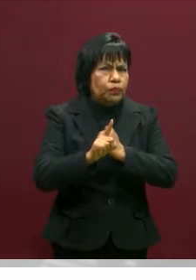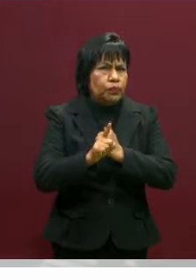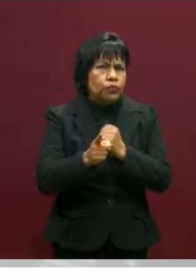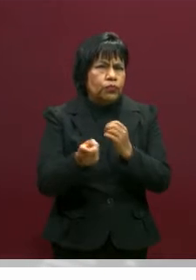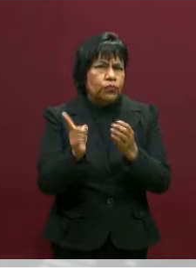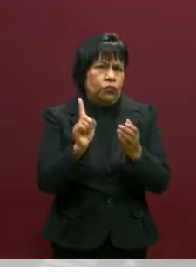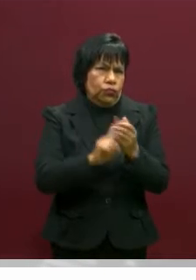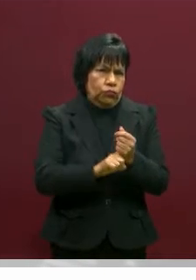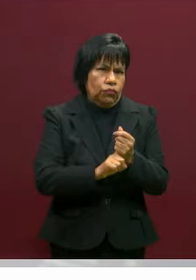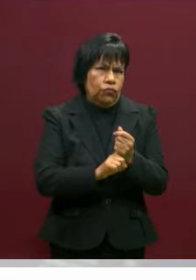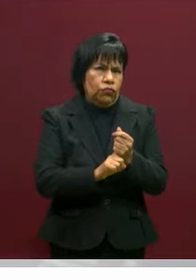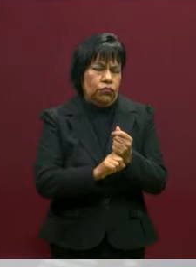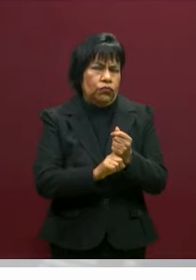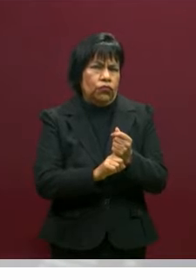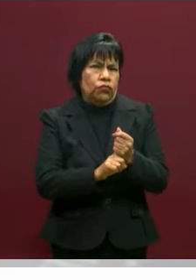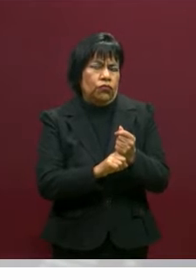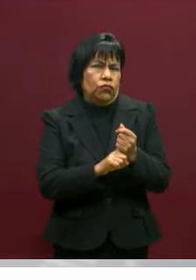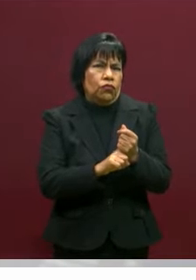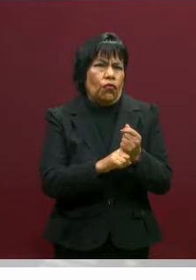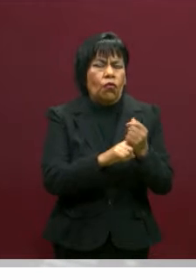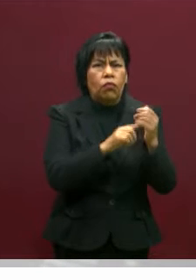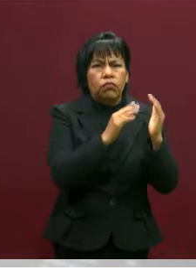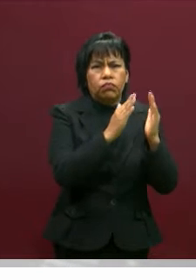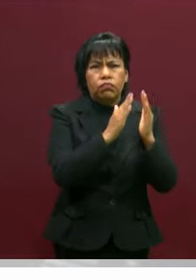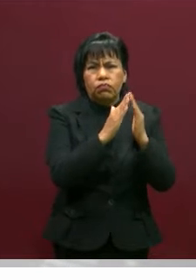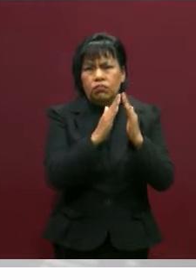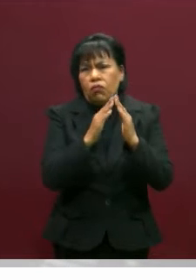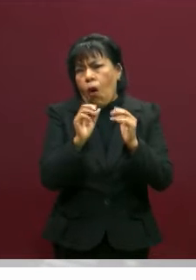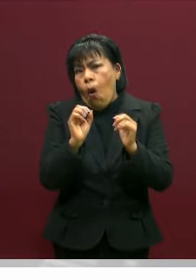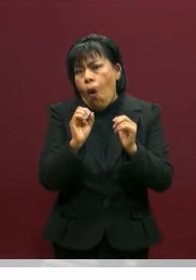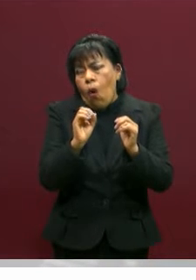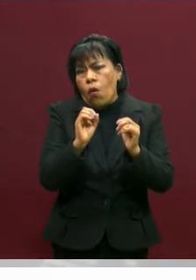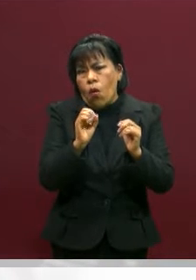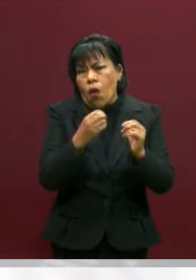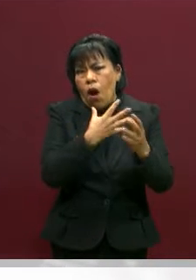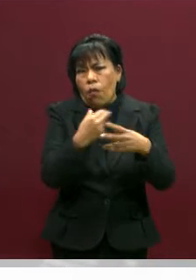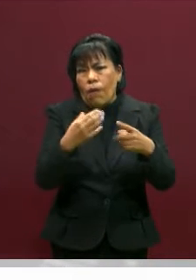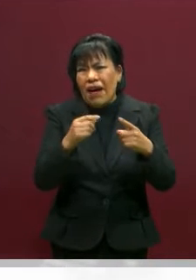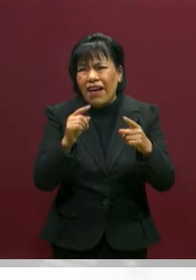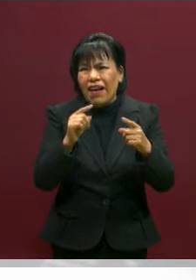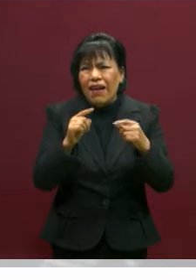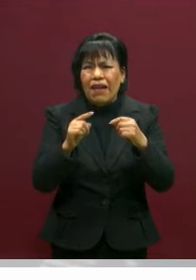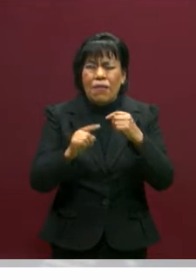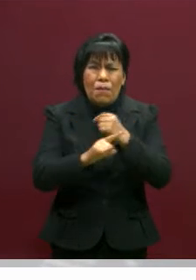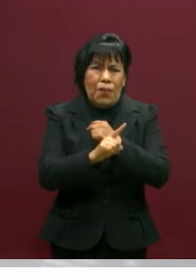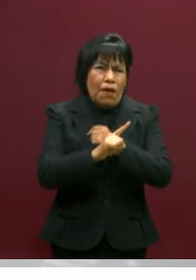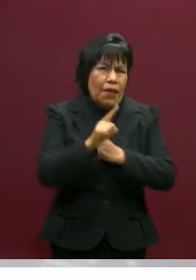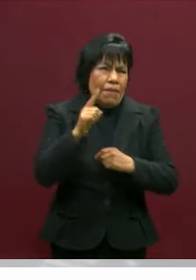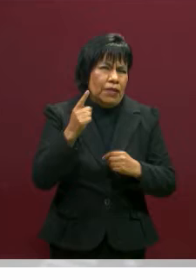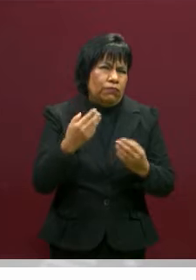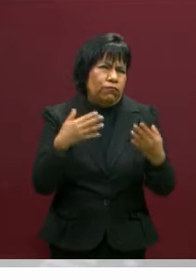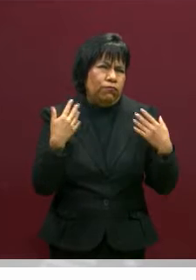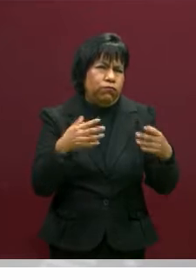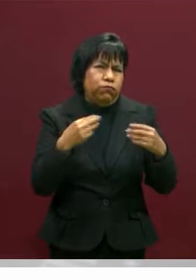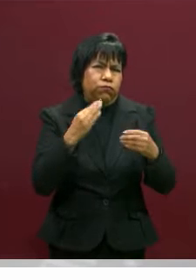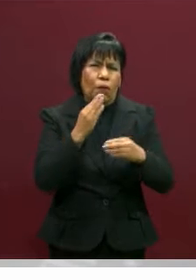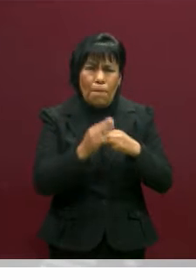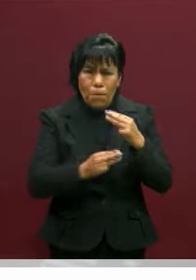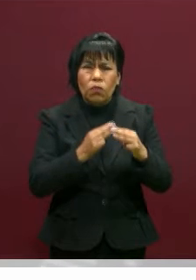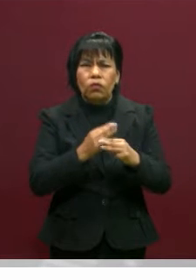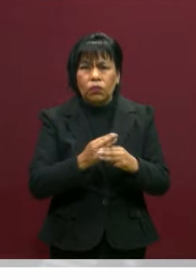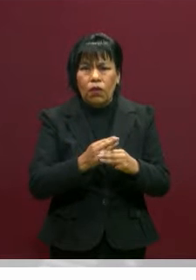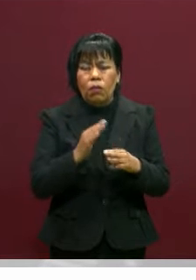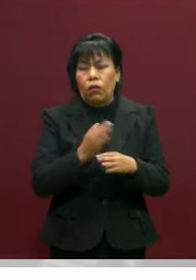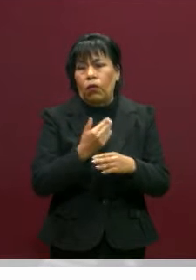en este momento de la pandemia es por no actuar éticamente. Y muchos problemas que tenemos en el mundo también